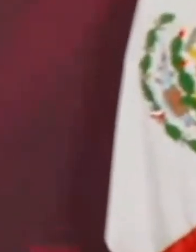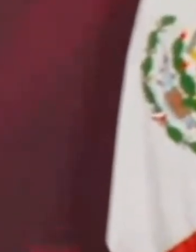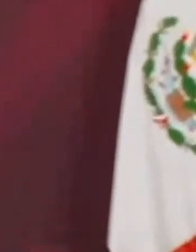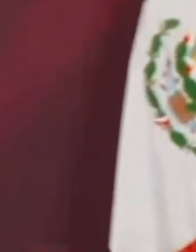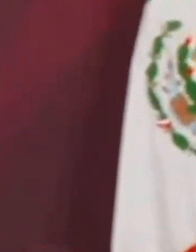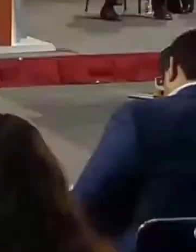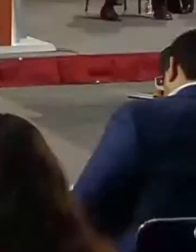esa